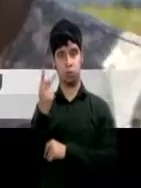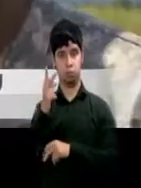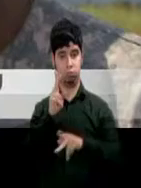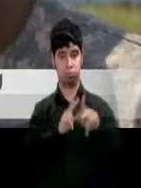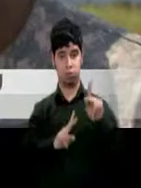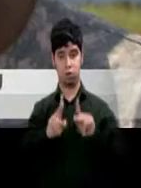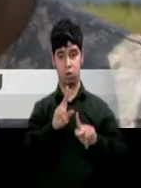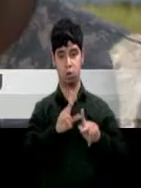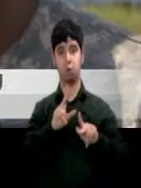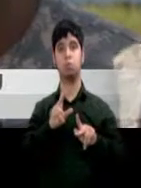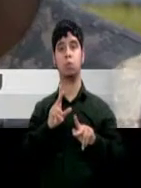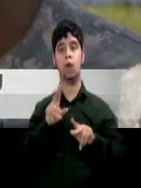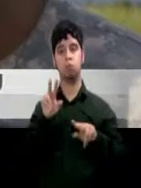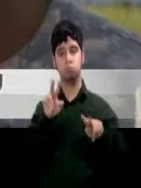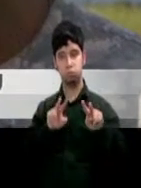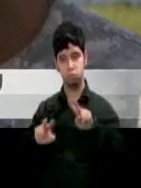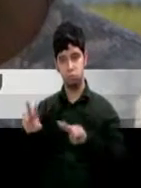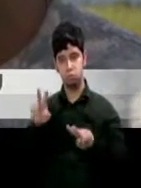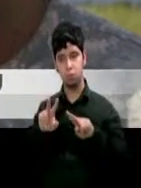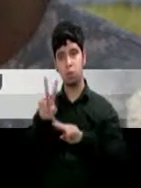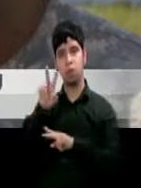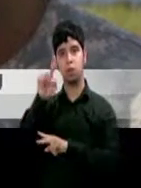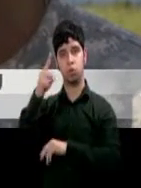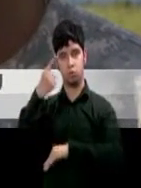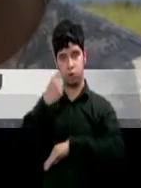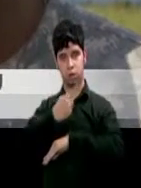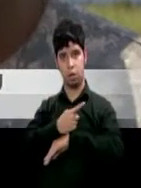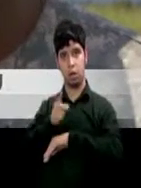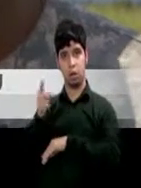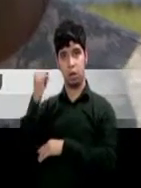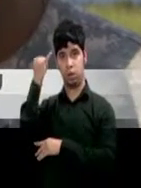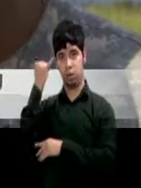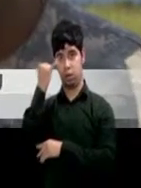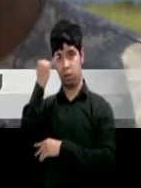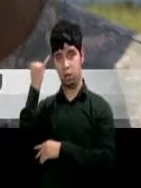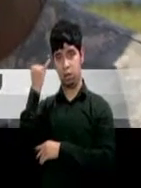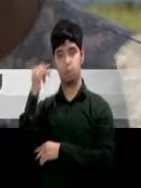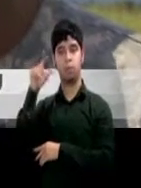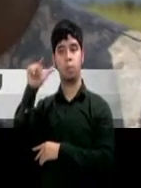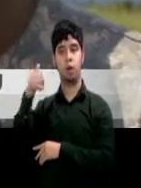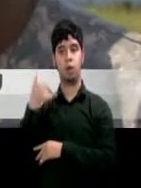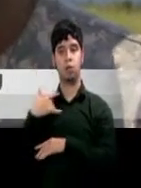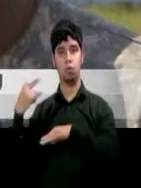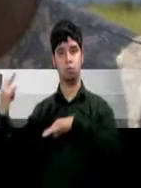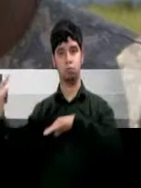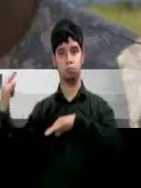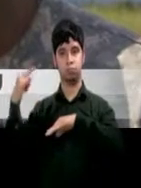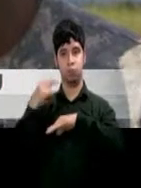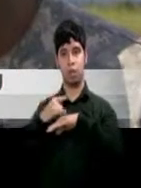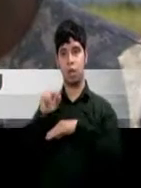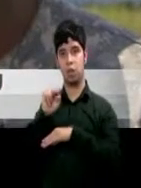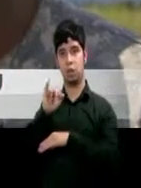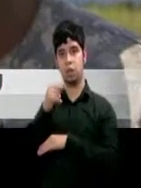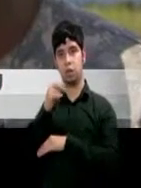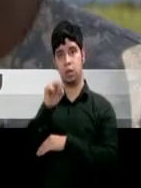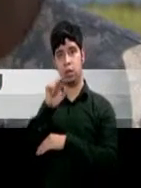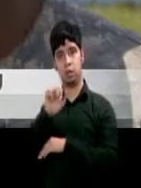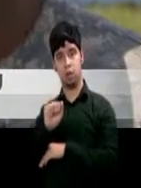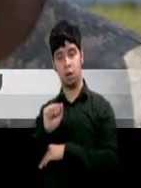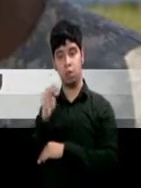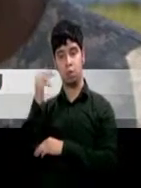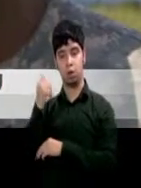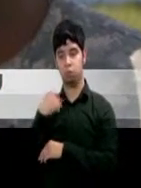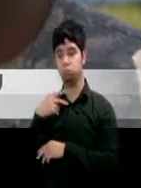puestos en observación por 21 días en Italia después que estos regresaron del Iberia, esto a pesar de que ningún